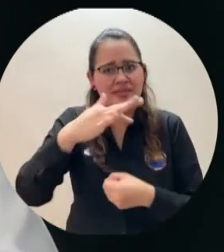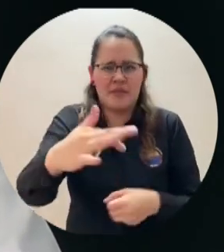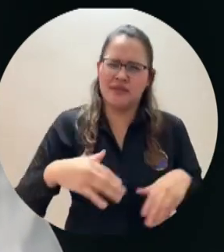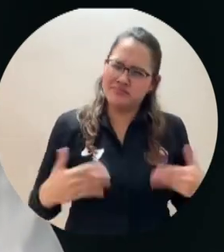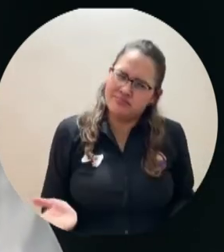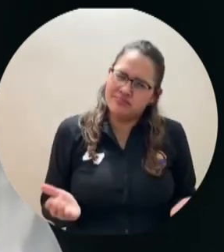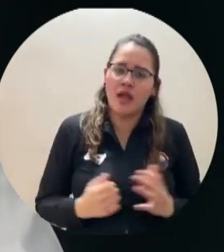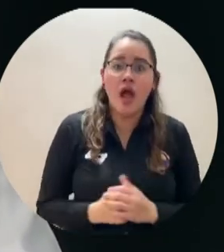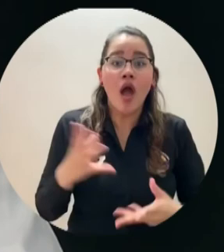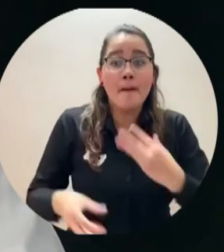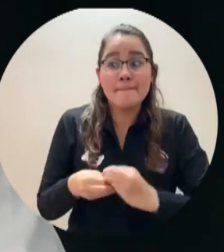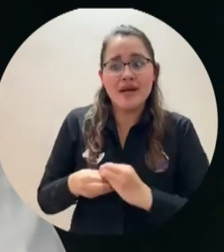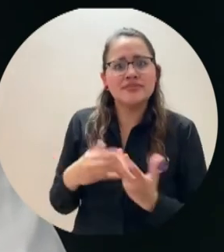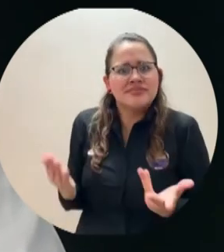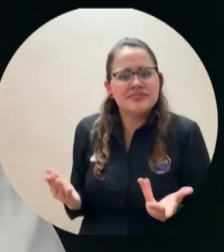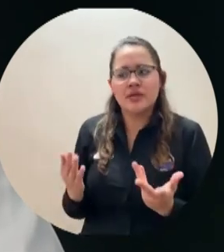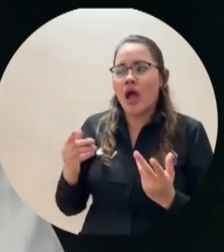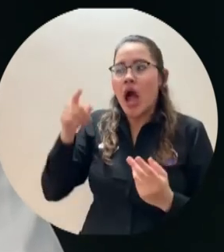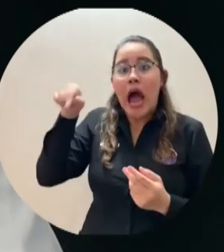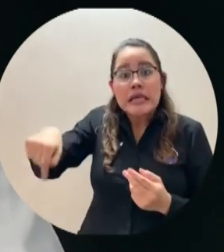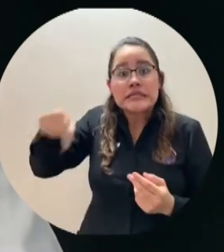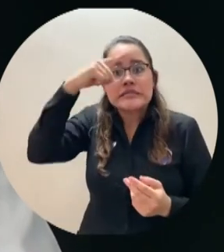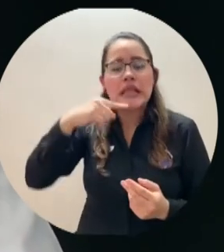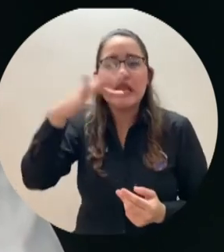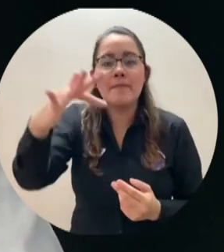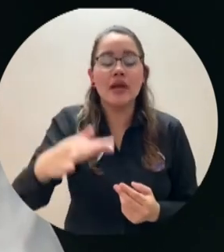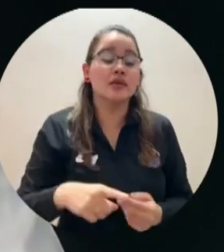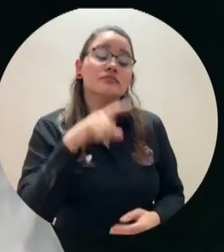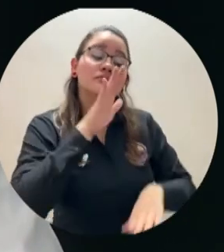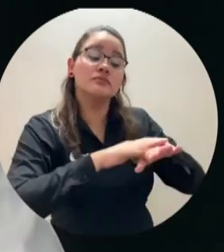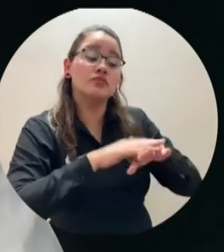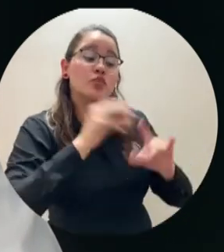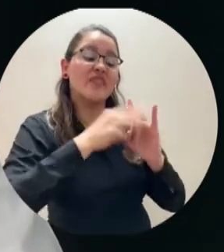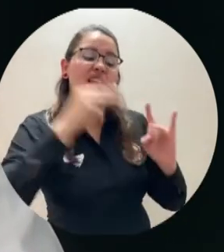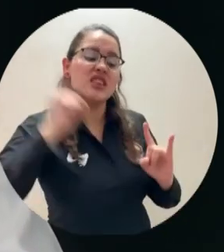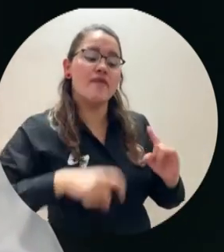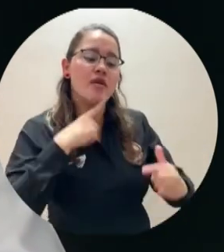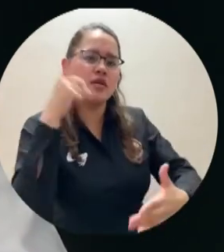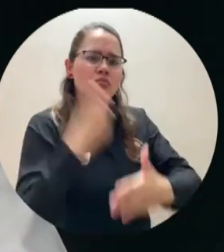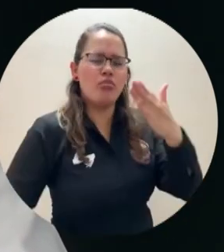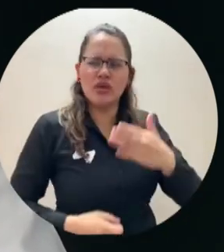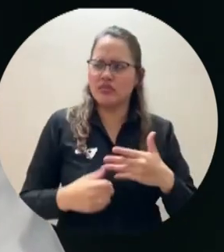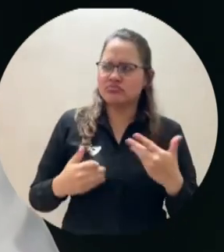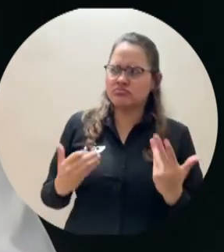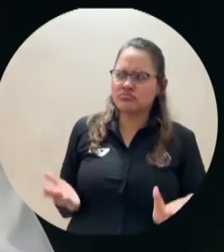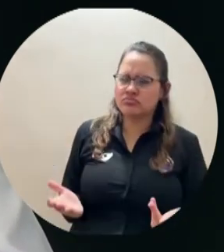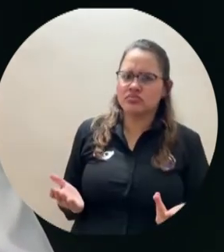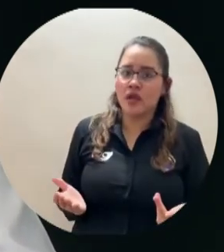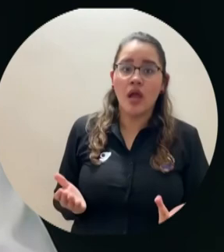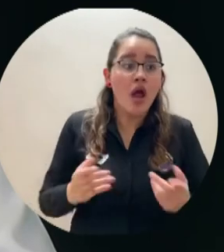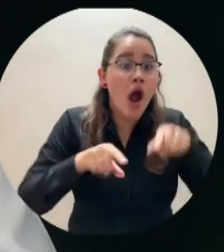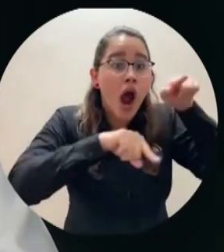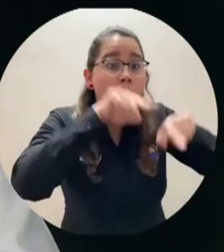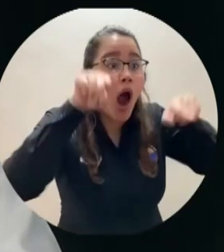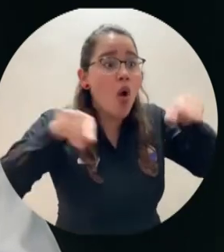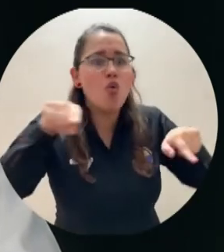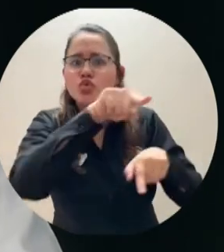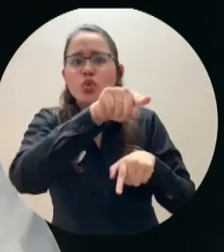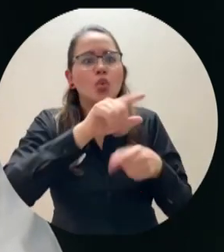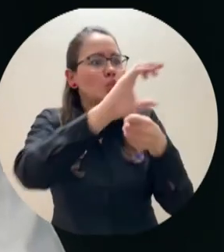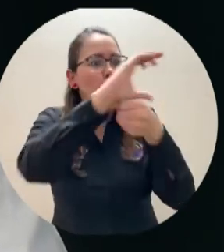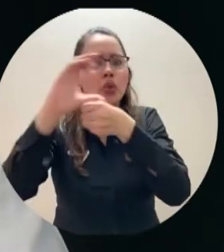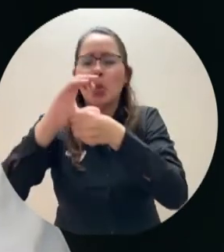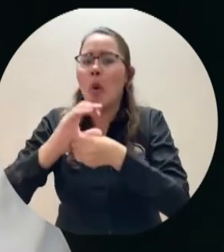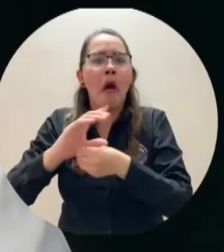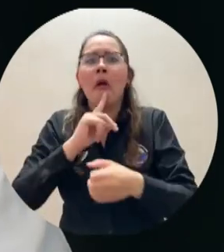realiza aportes a la universidad, sí nos cobra impuestos que otras universidades públicas del país están exentos. Es así